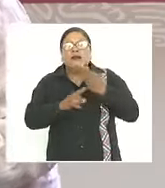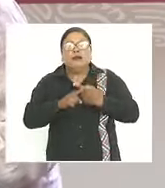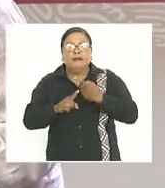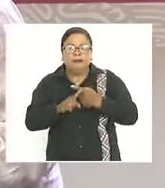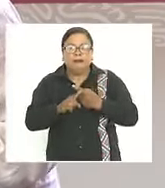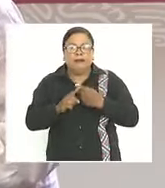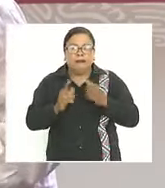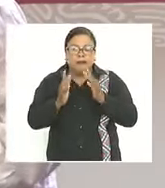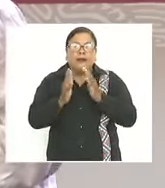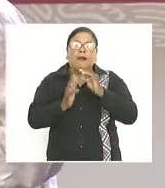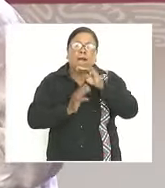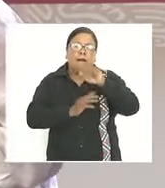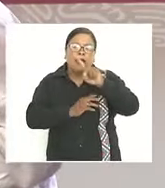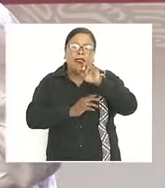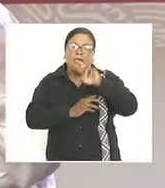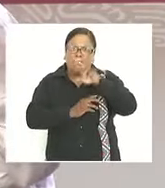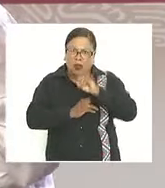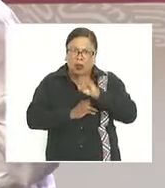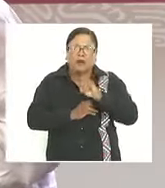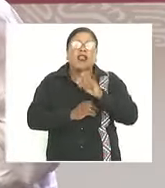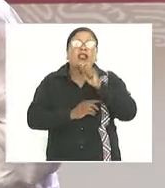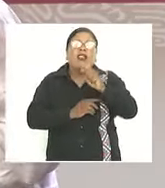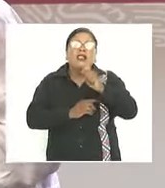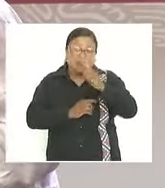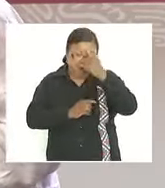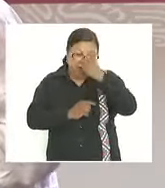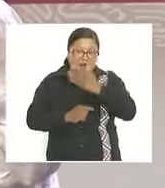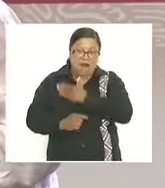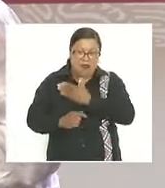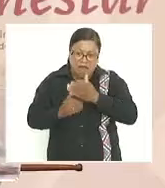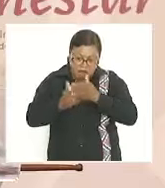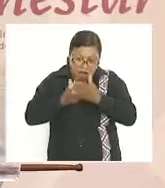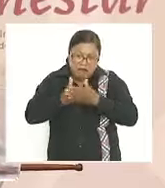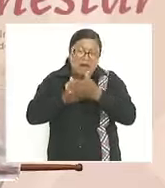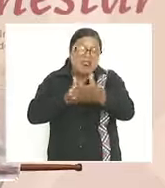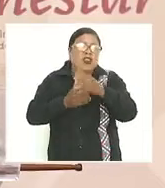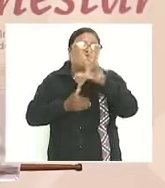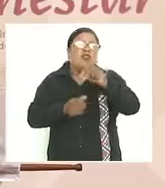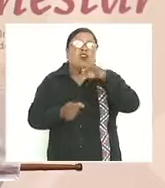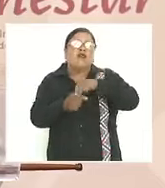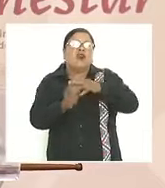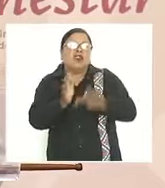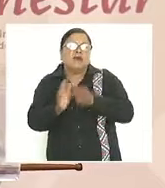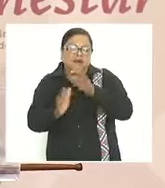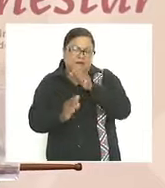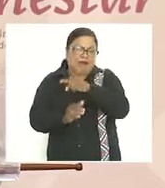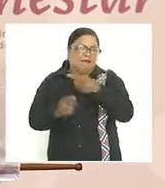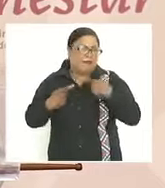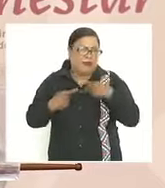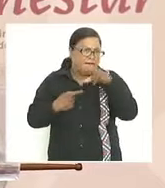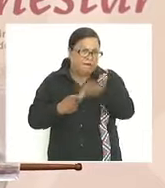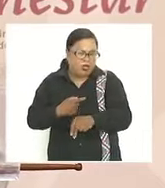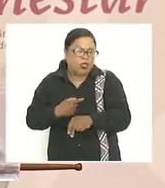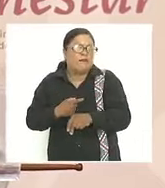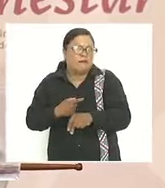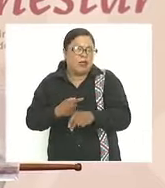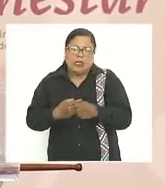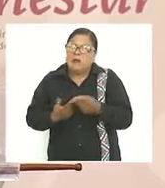democracia Francisco I. Madero su fraccio efectivo no reelección y no hay que tenerle